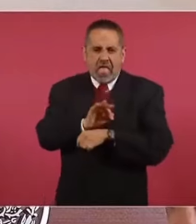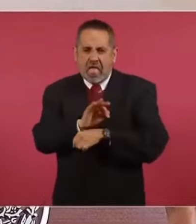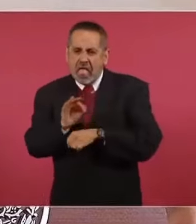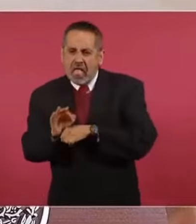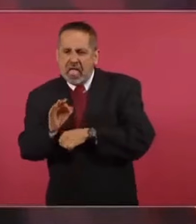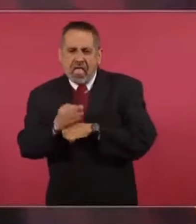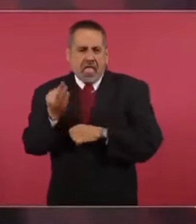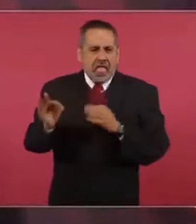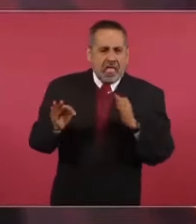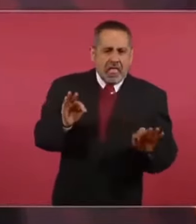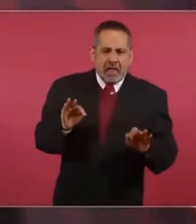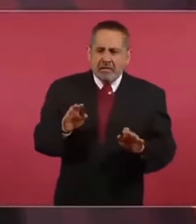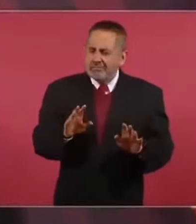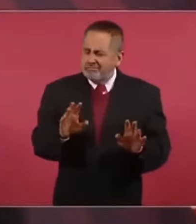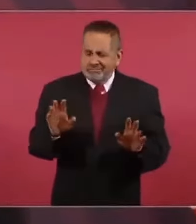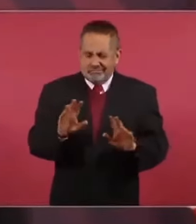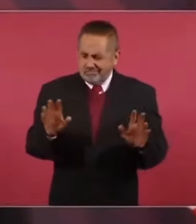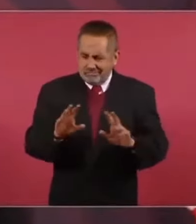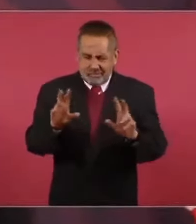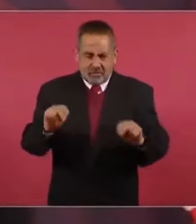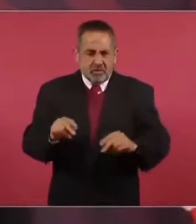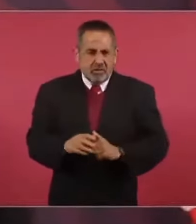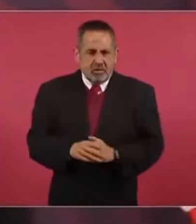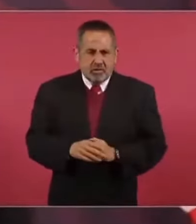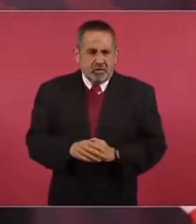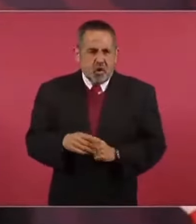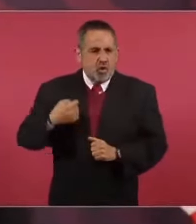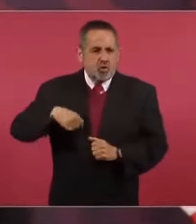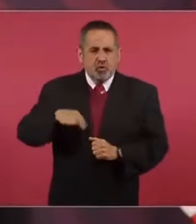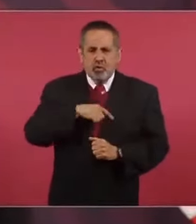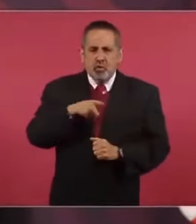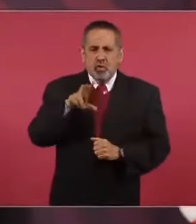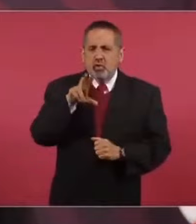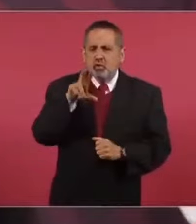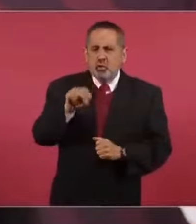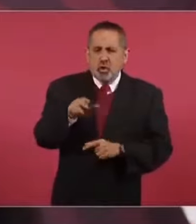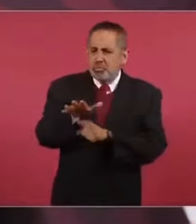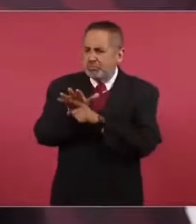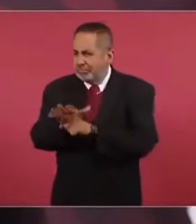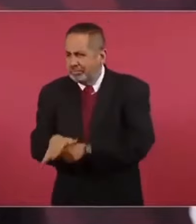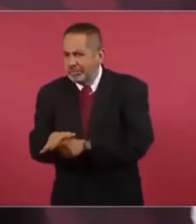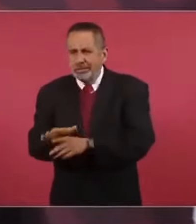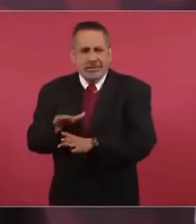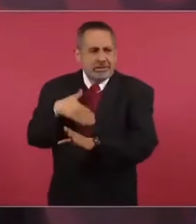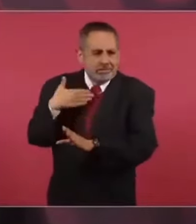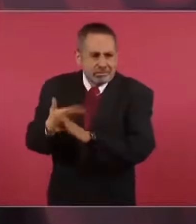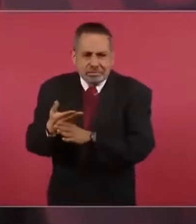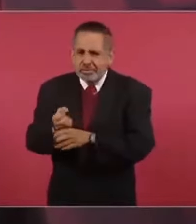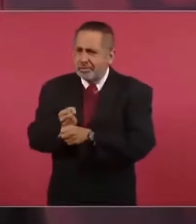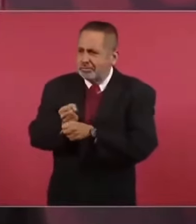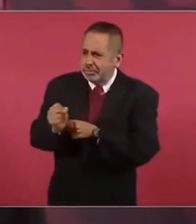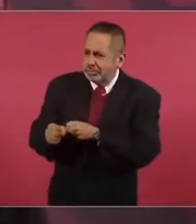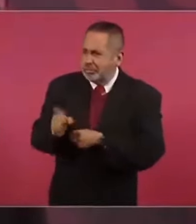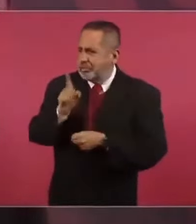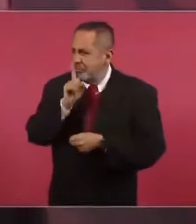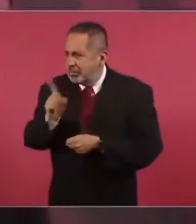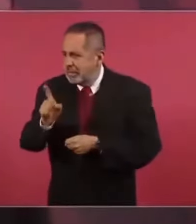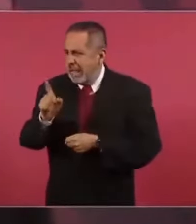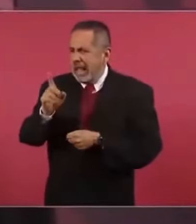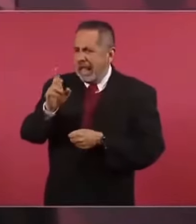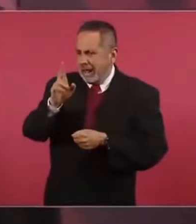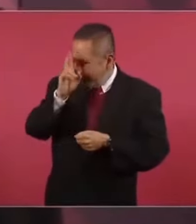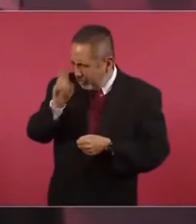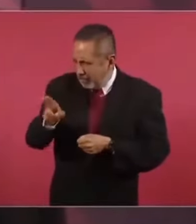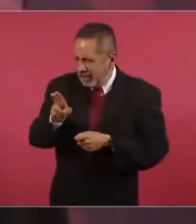O sea, nosotros no perseguimos a nadie, no censuramos a nadie, no espiamos a